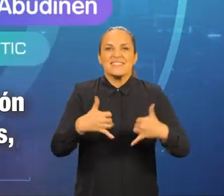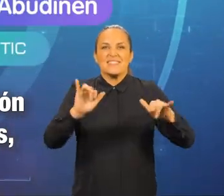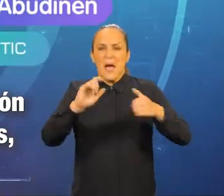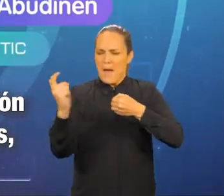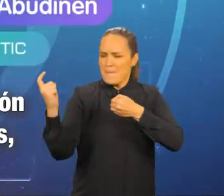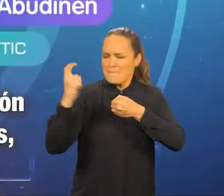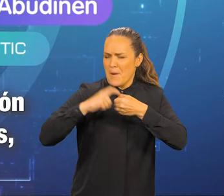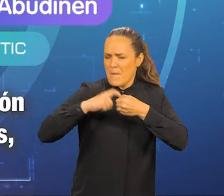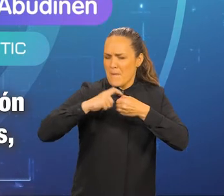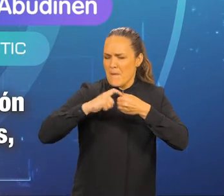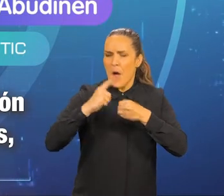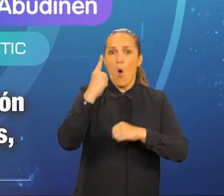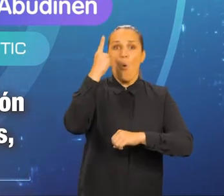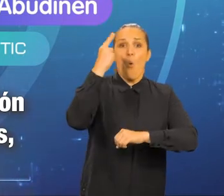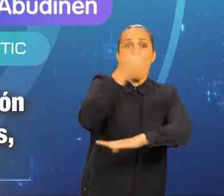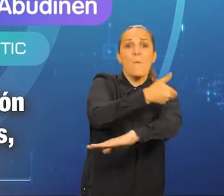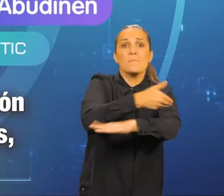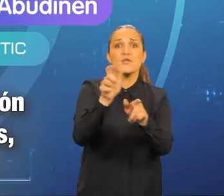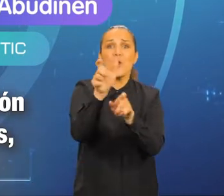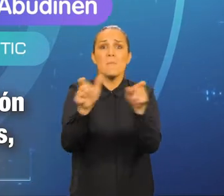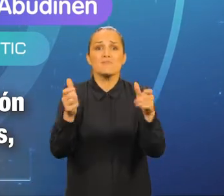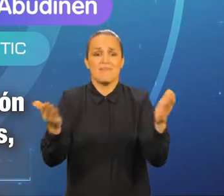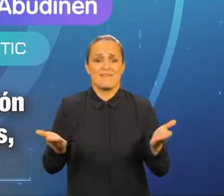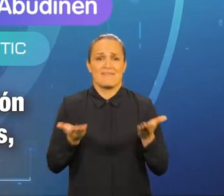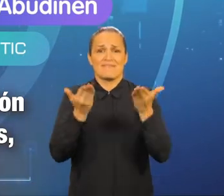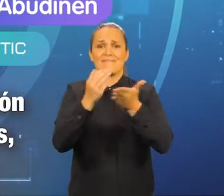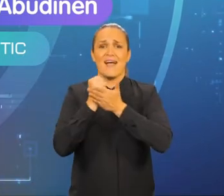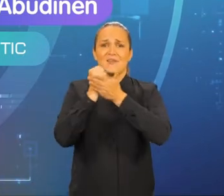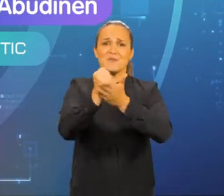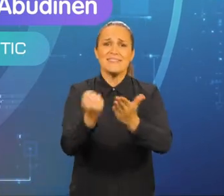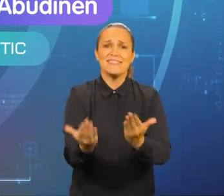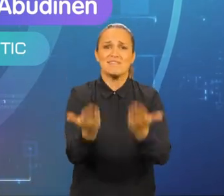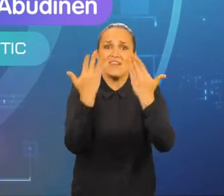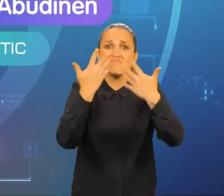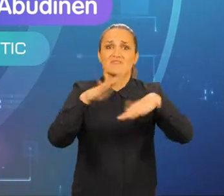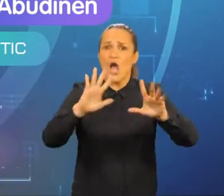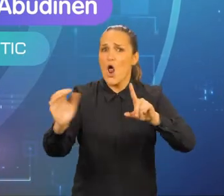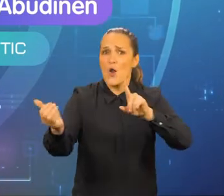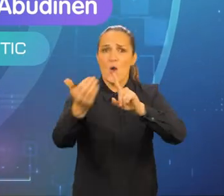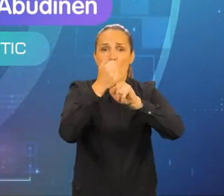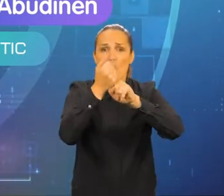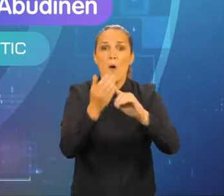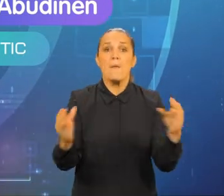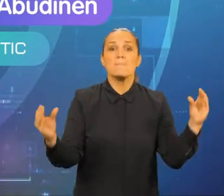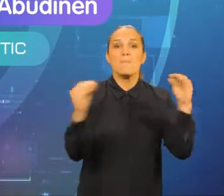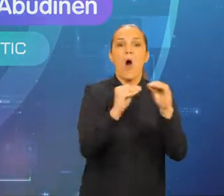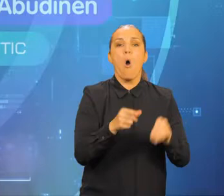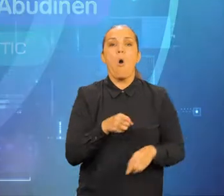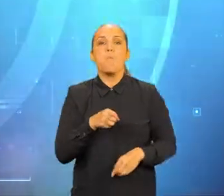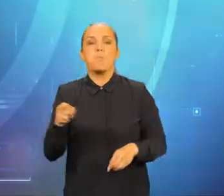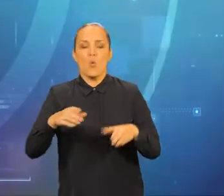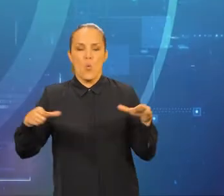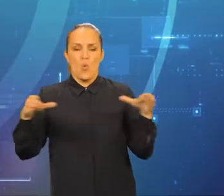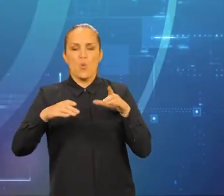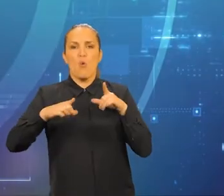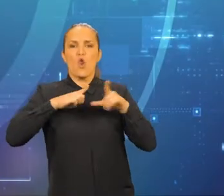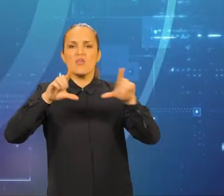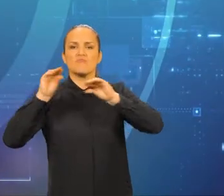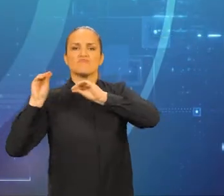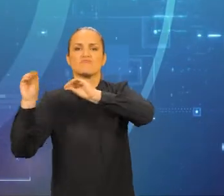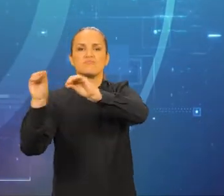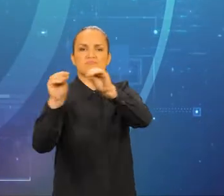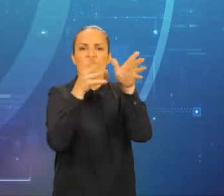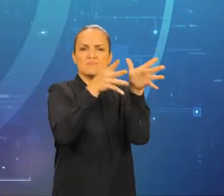millón de beneficiarios de En Tic Confío. Además, lanzamos la Academia de Líderes, un nuevo